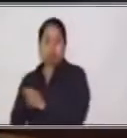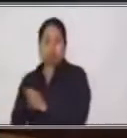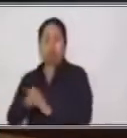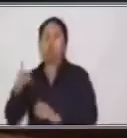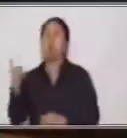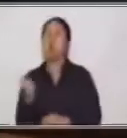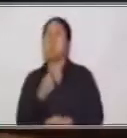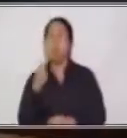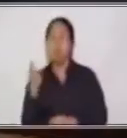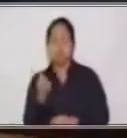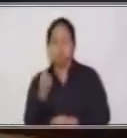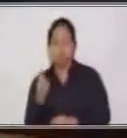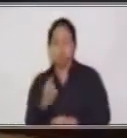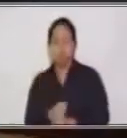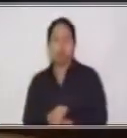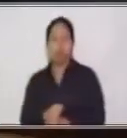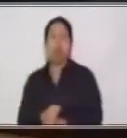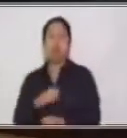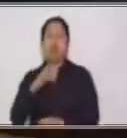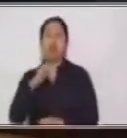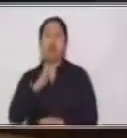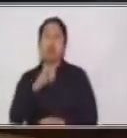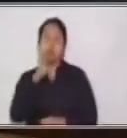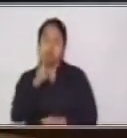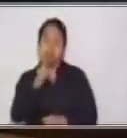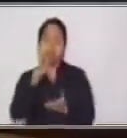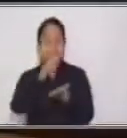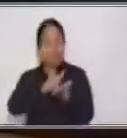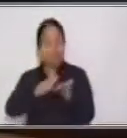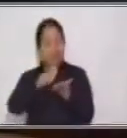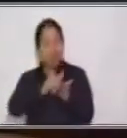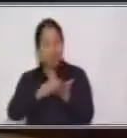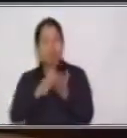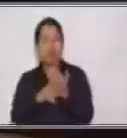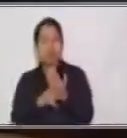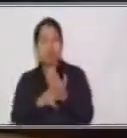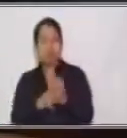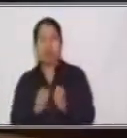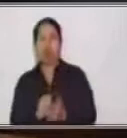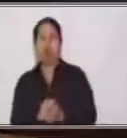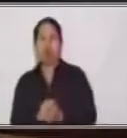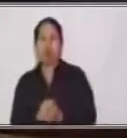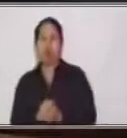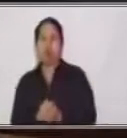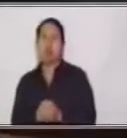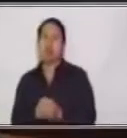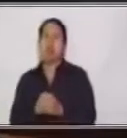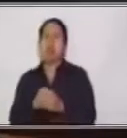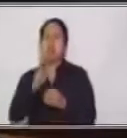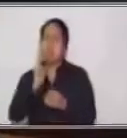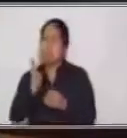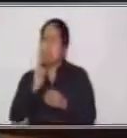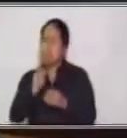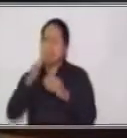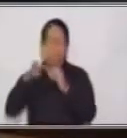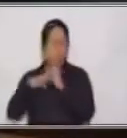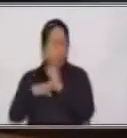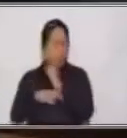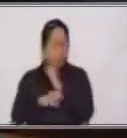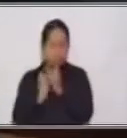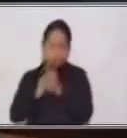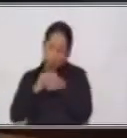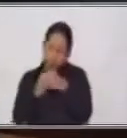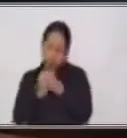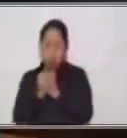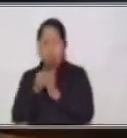es siempre mantener la higiene y llegar hasta esos lugares donde probablemente tengamos un